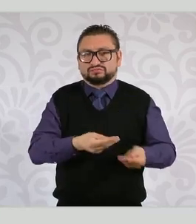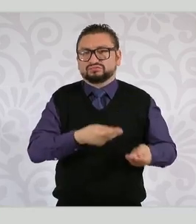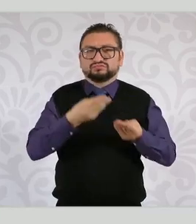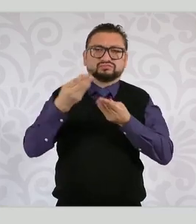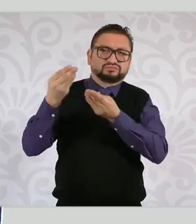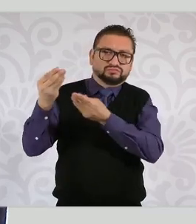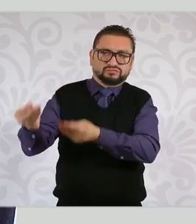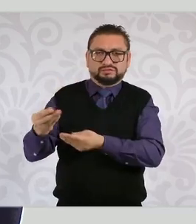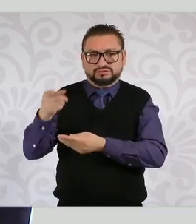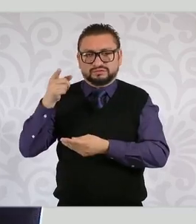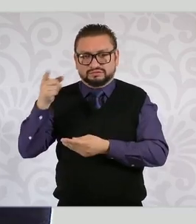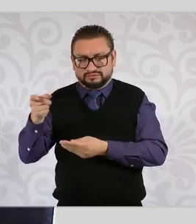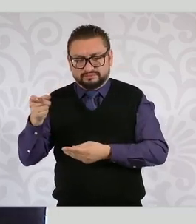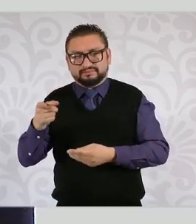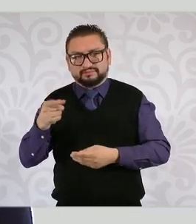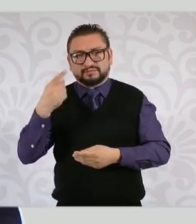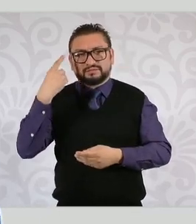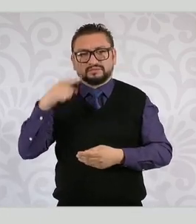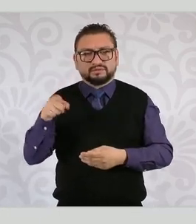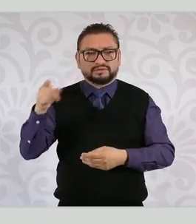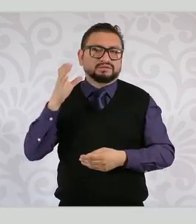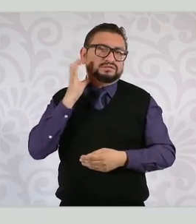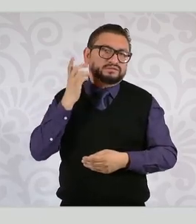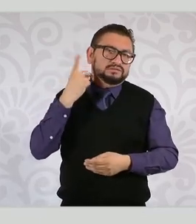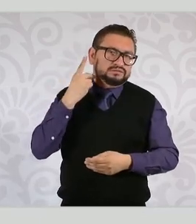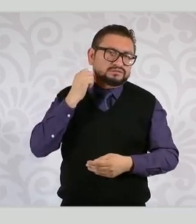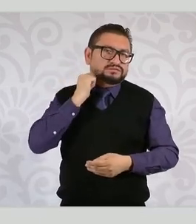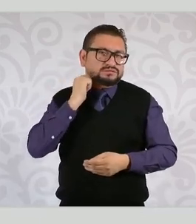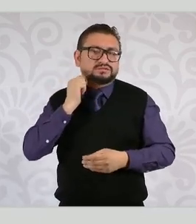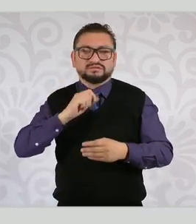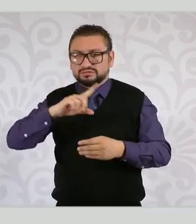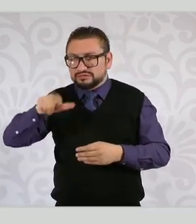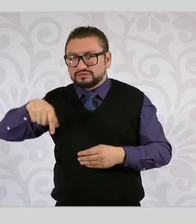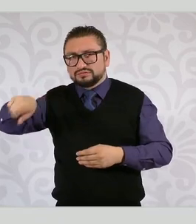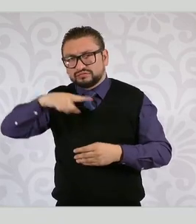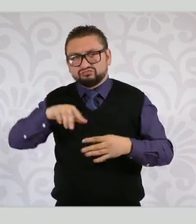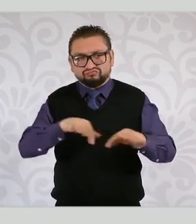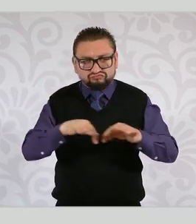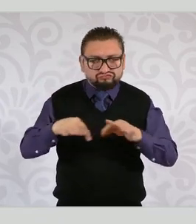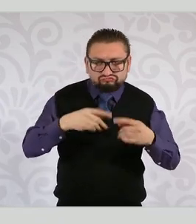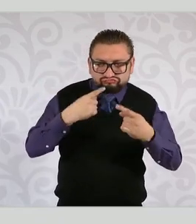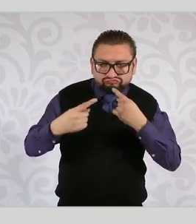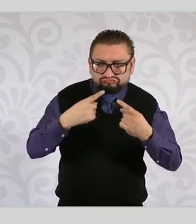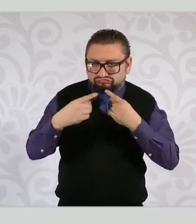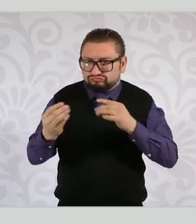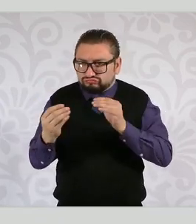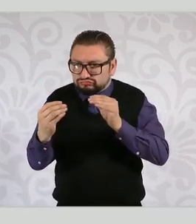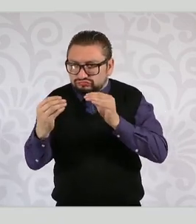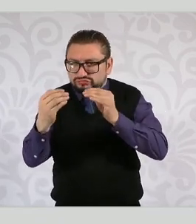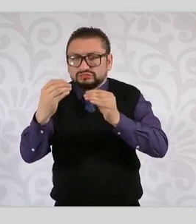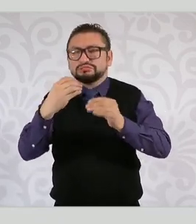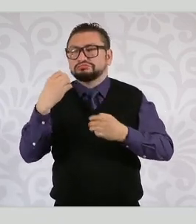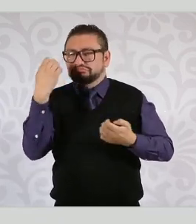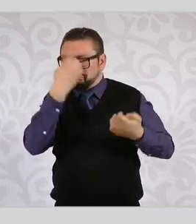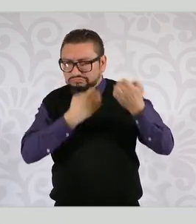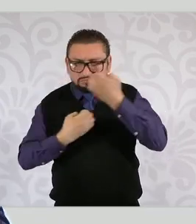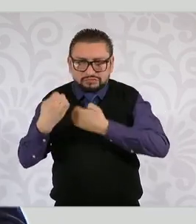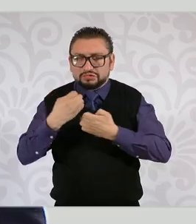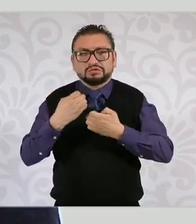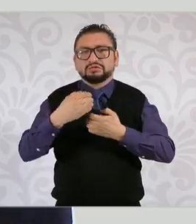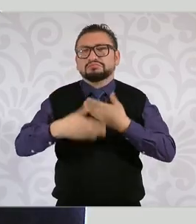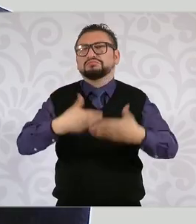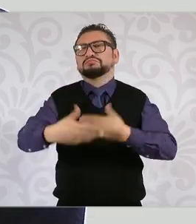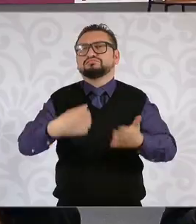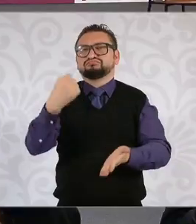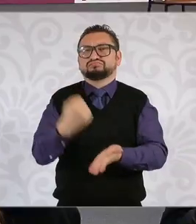la entrega correspondiente a las cámaras para que hagan su discusión, evaluación y eventualmente aprobación.